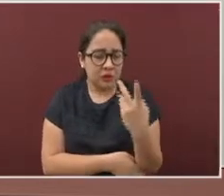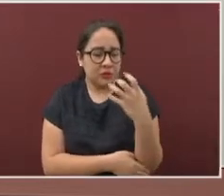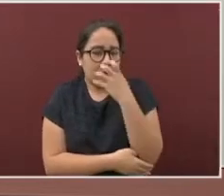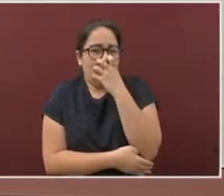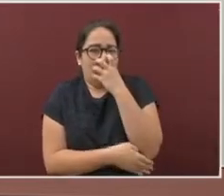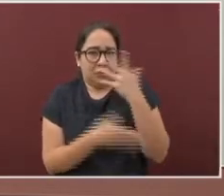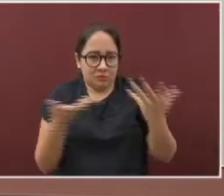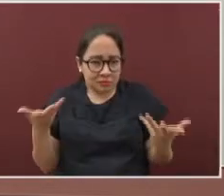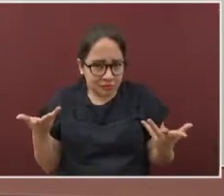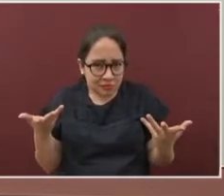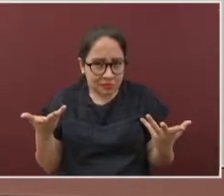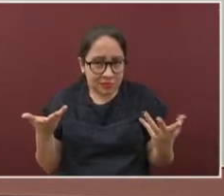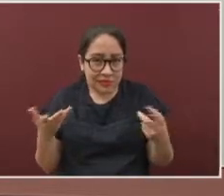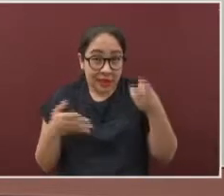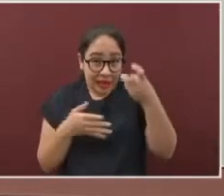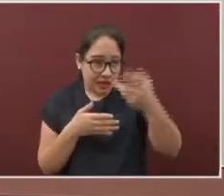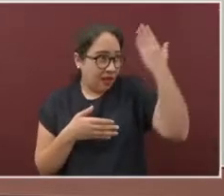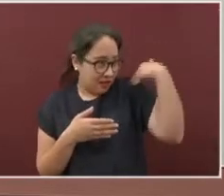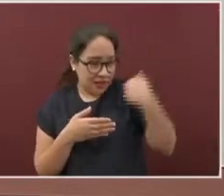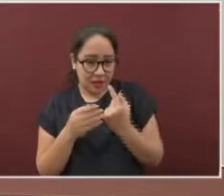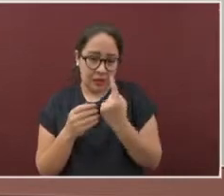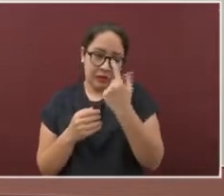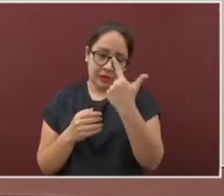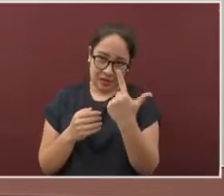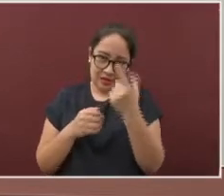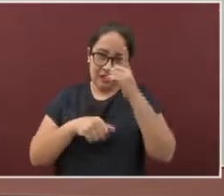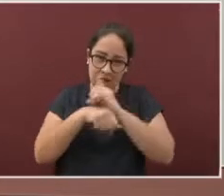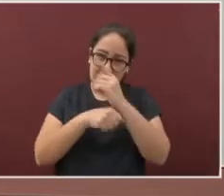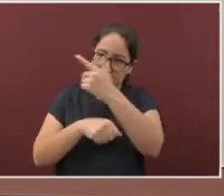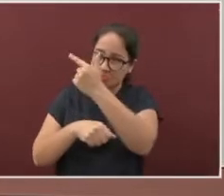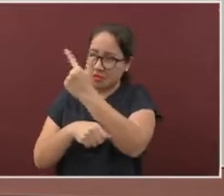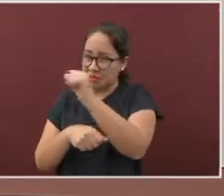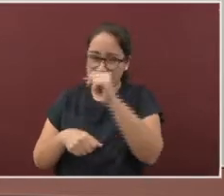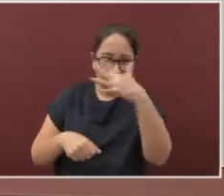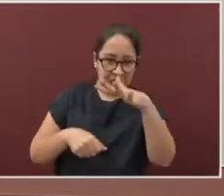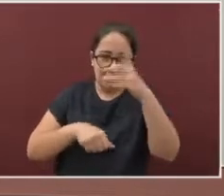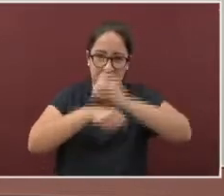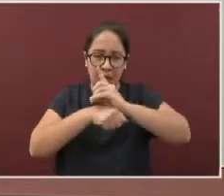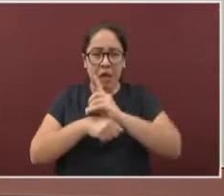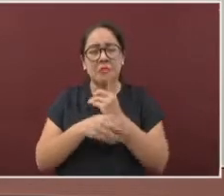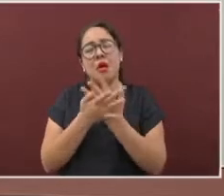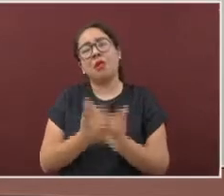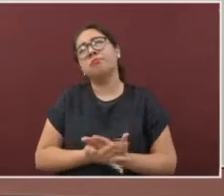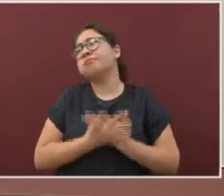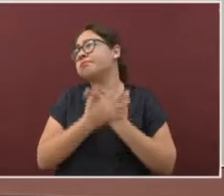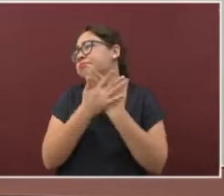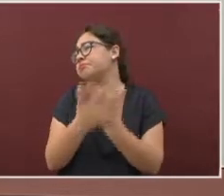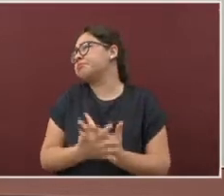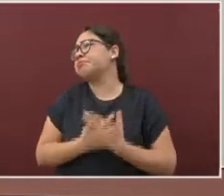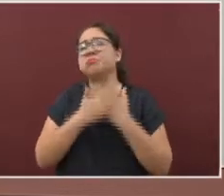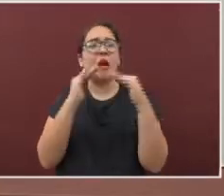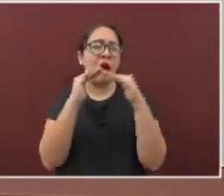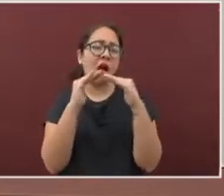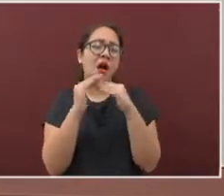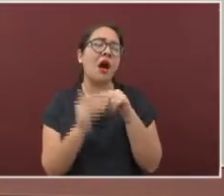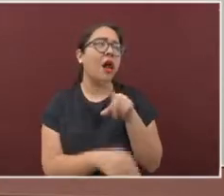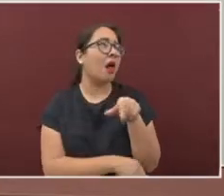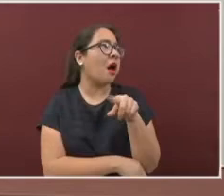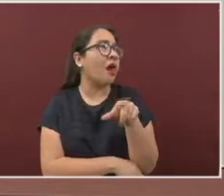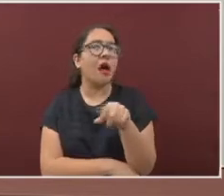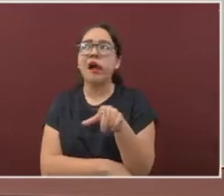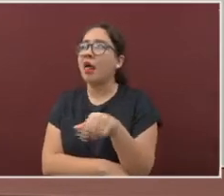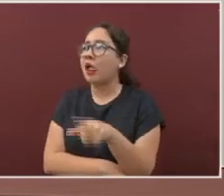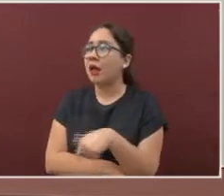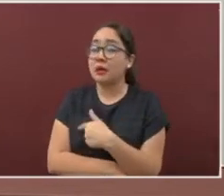Lamentablemente, todos esos días que esperan en sus casas a que la enfermedad pase con esos